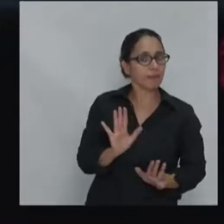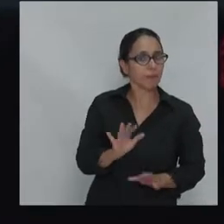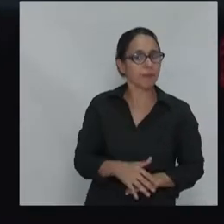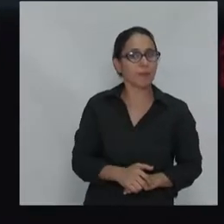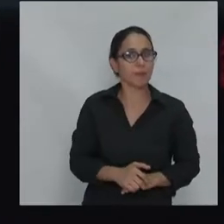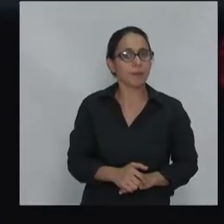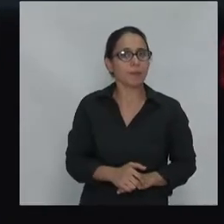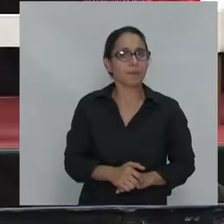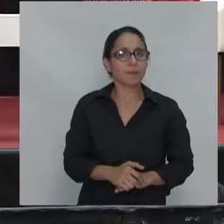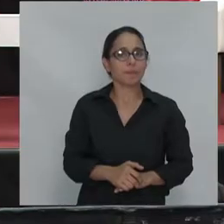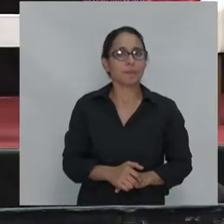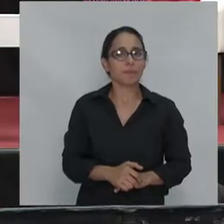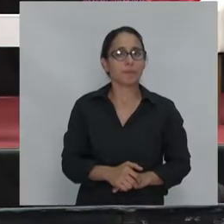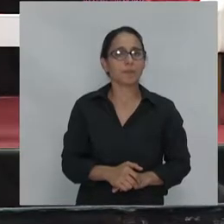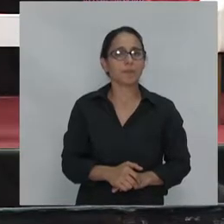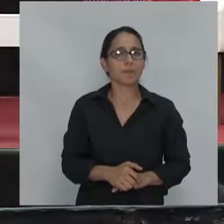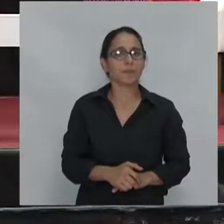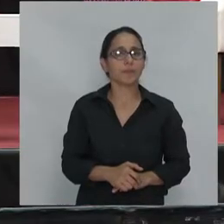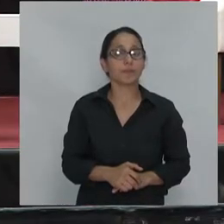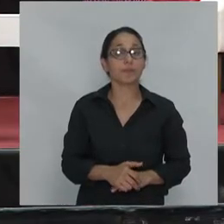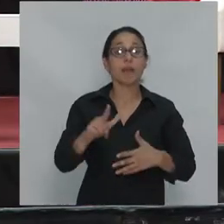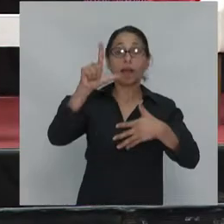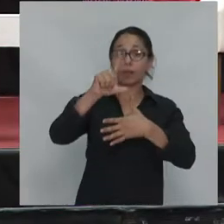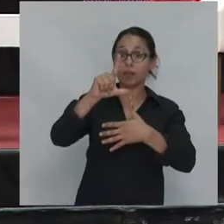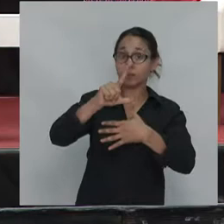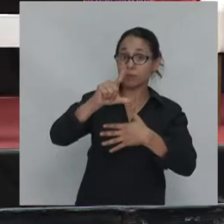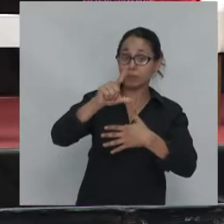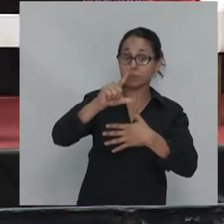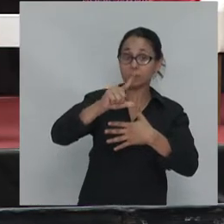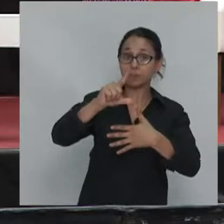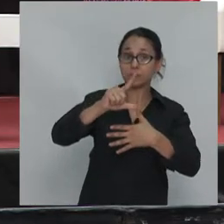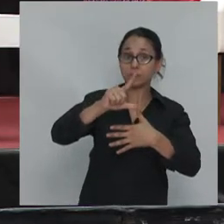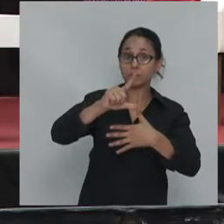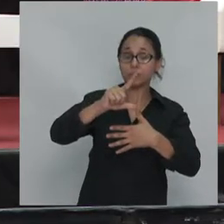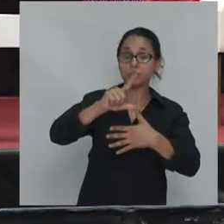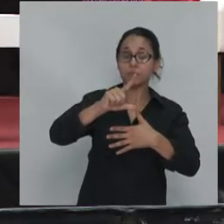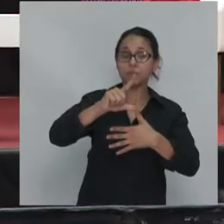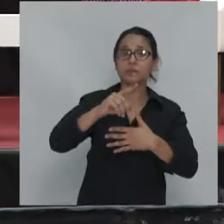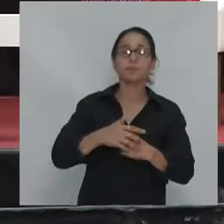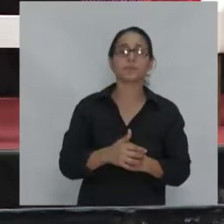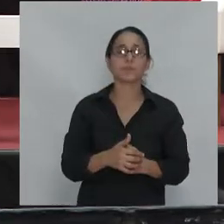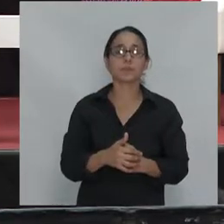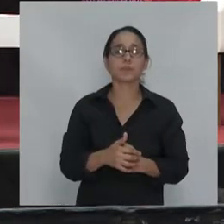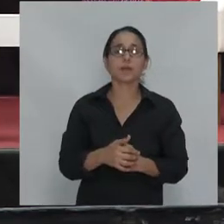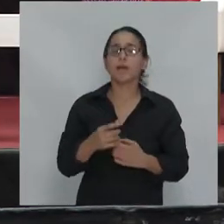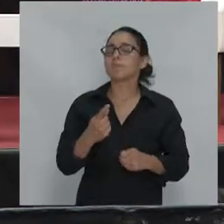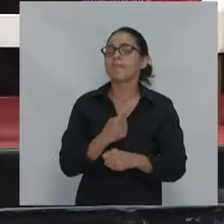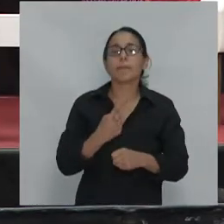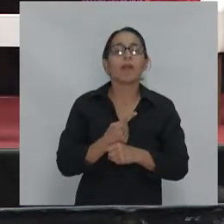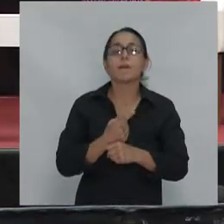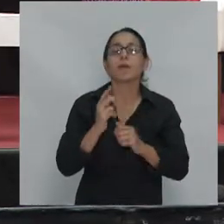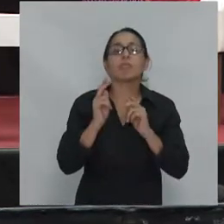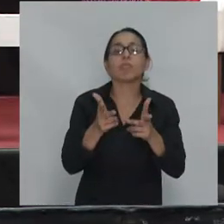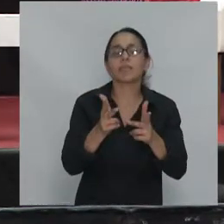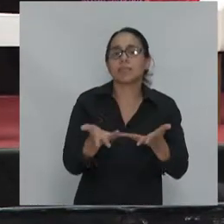bueno en latinoamérica no podemos decir que la administración Trump